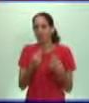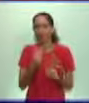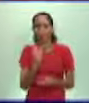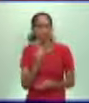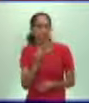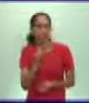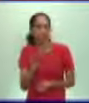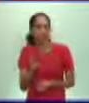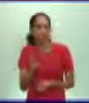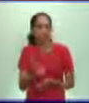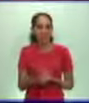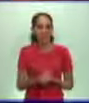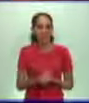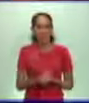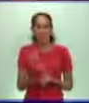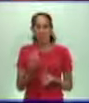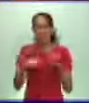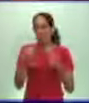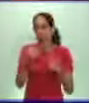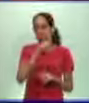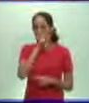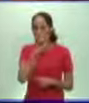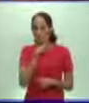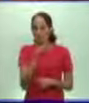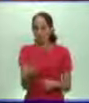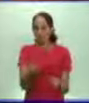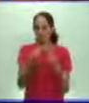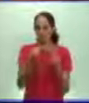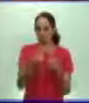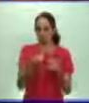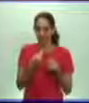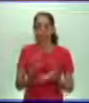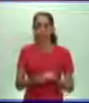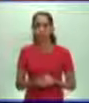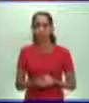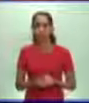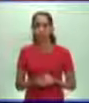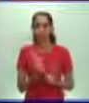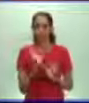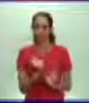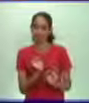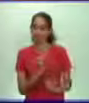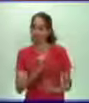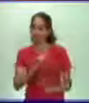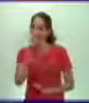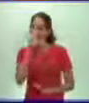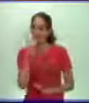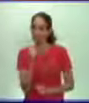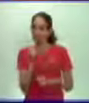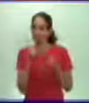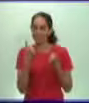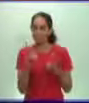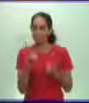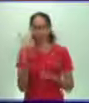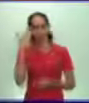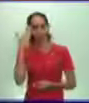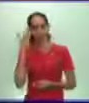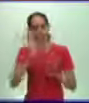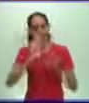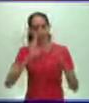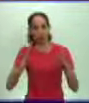también nos hacían llegar algunas que otras inquietudes, porque, desde luego, quizás no siempre se comprendían bien. Le agradecemos a ustedes esa